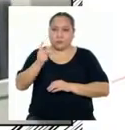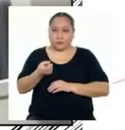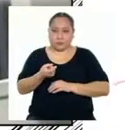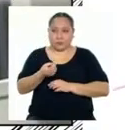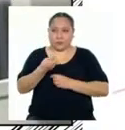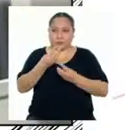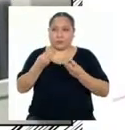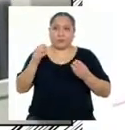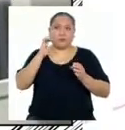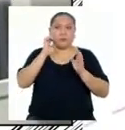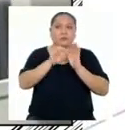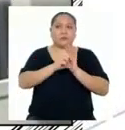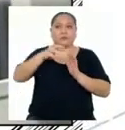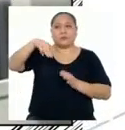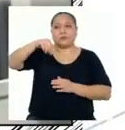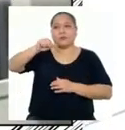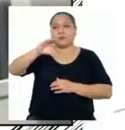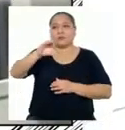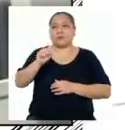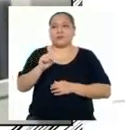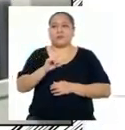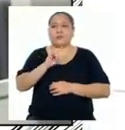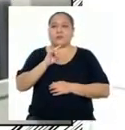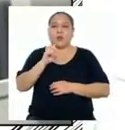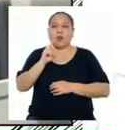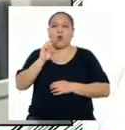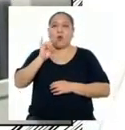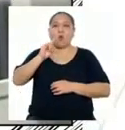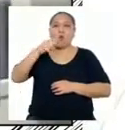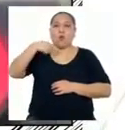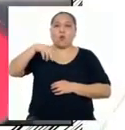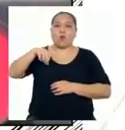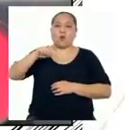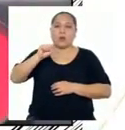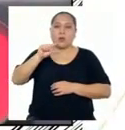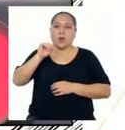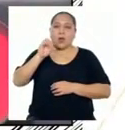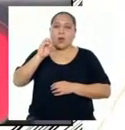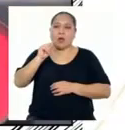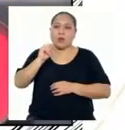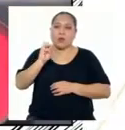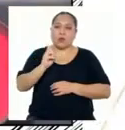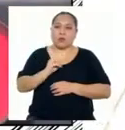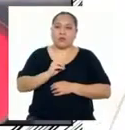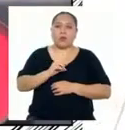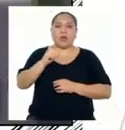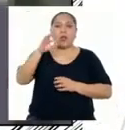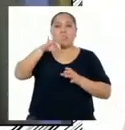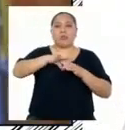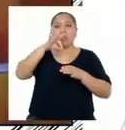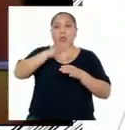Tales como maca, uña de gato Te filtrante Y carmín para exportación